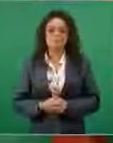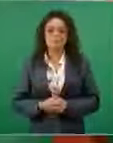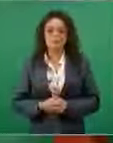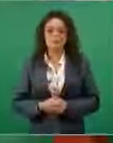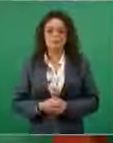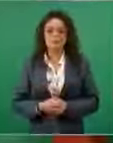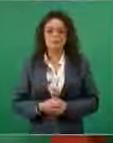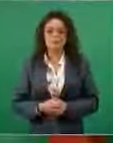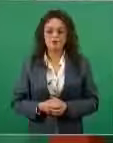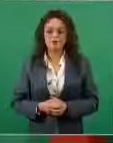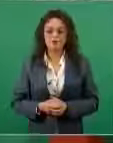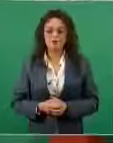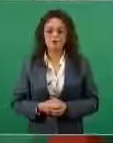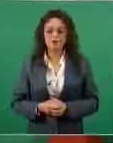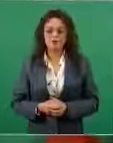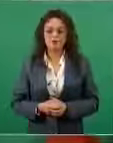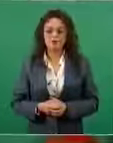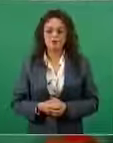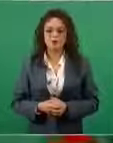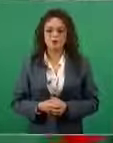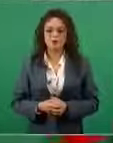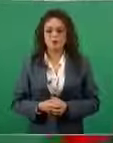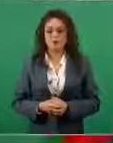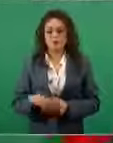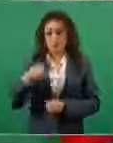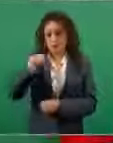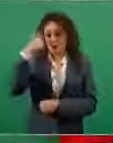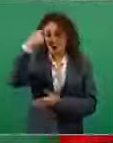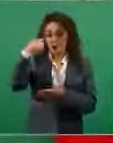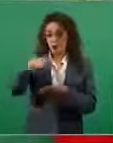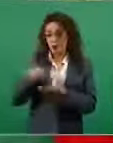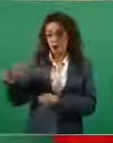Y yo creo que no deben de prestarse